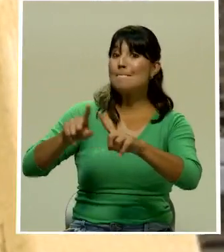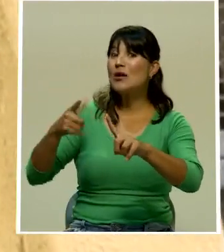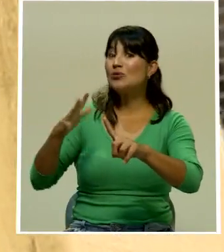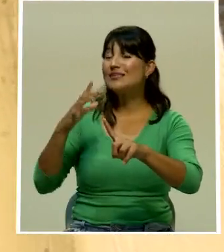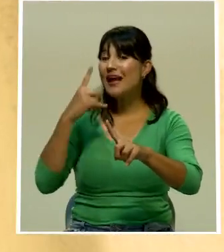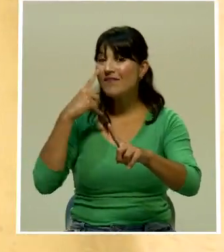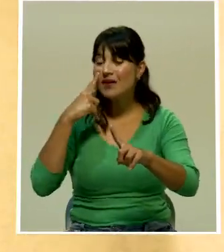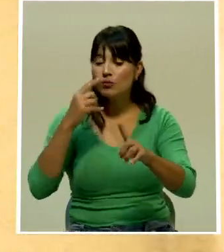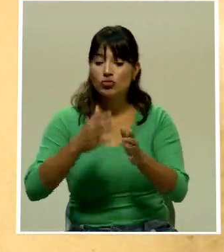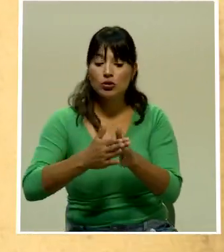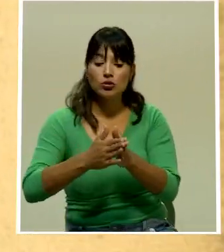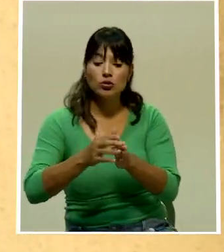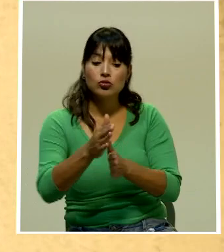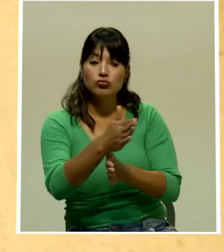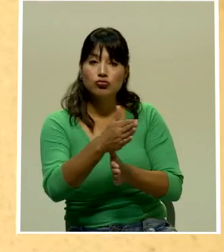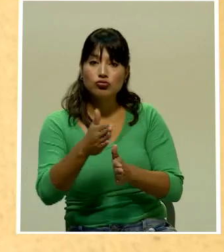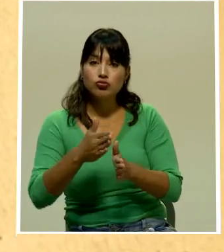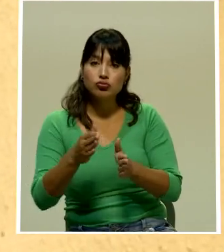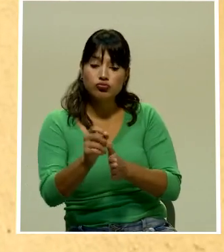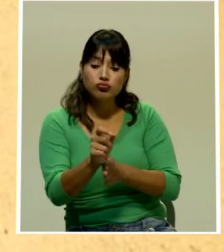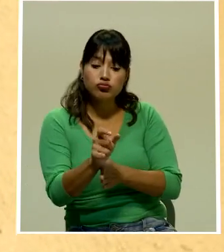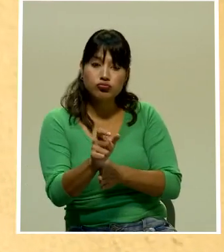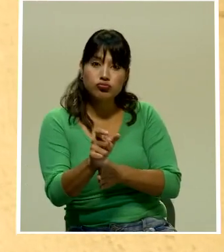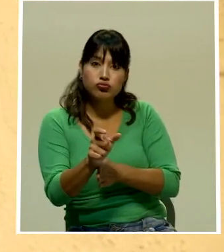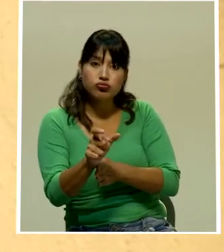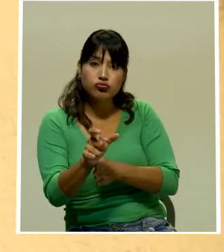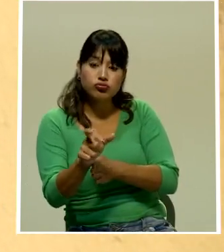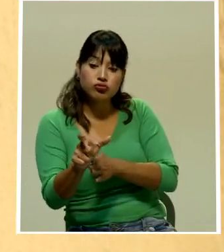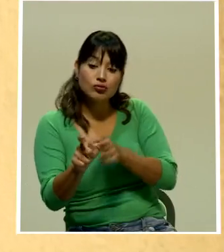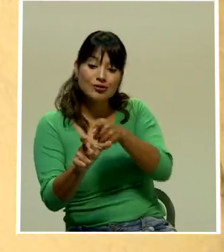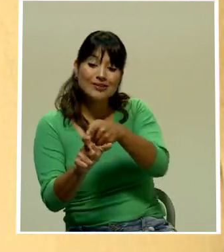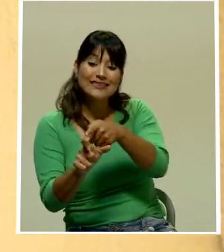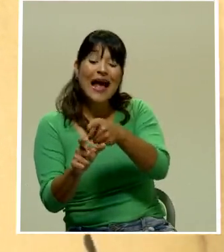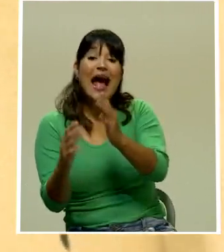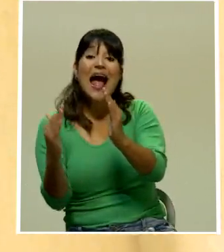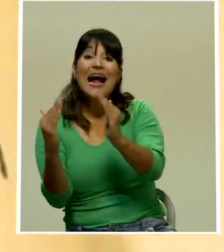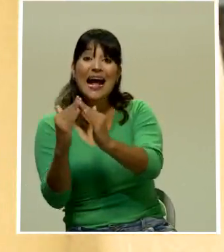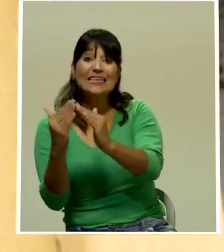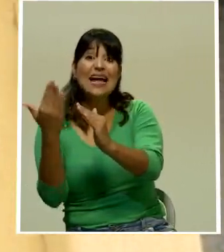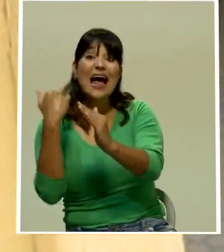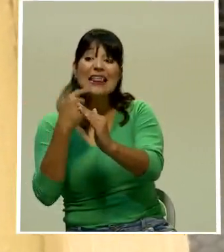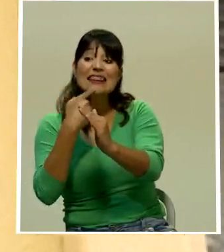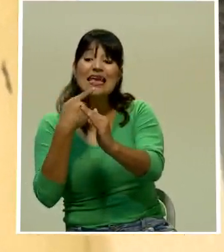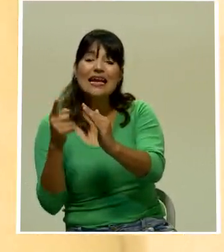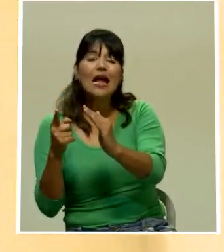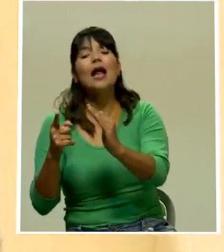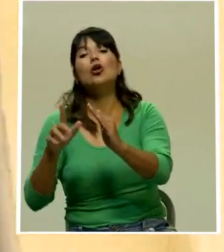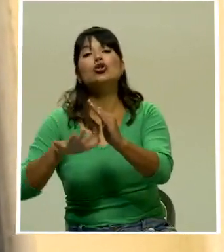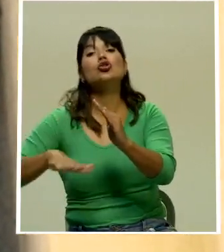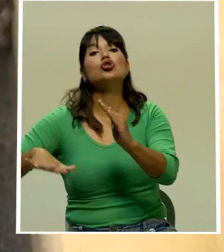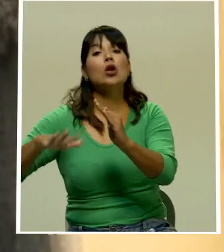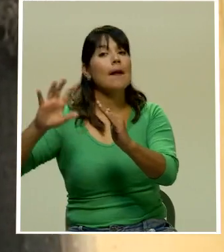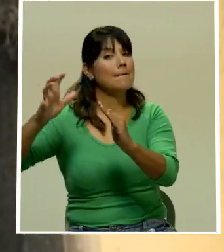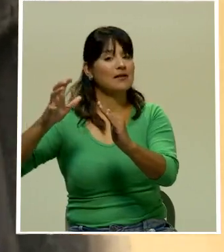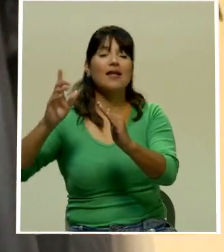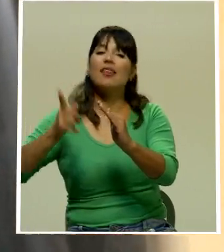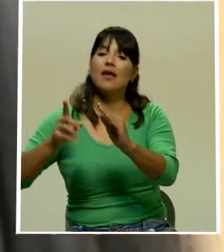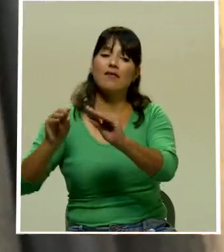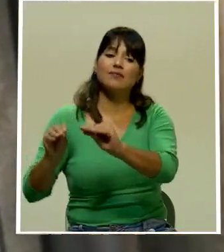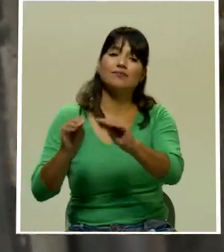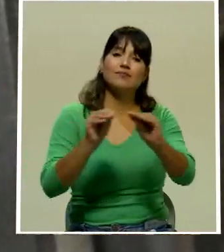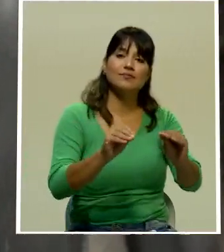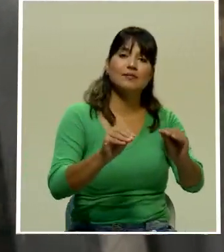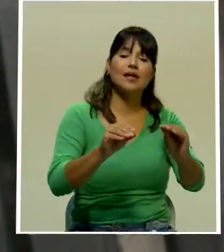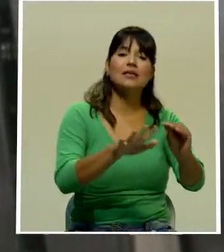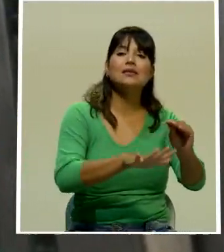levantado un cidne y también la vivienda que tienen a la par ahora ¿de qué manera se pone a pensar